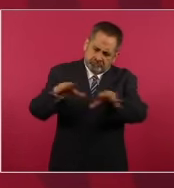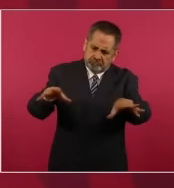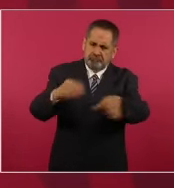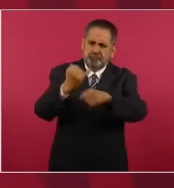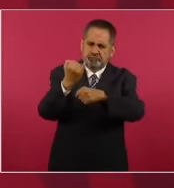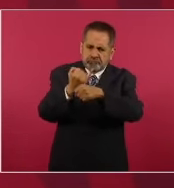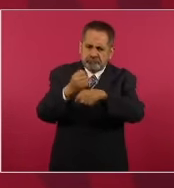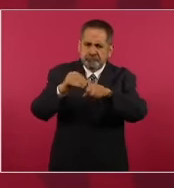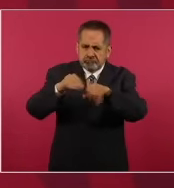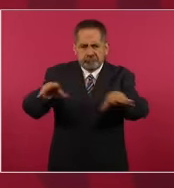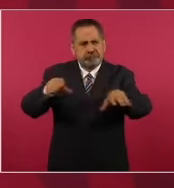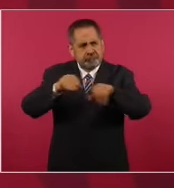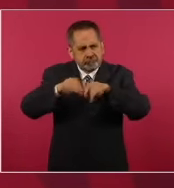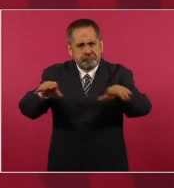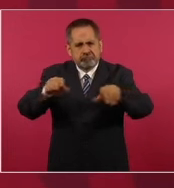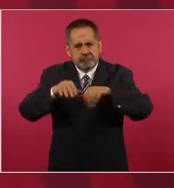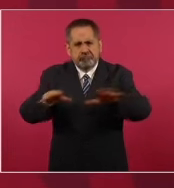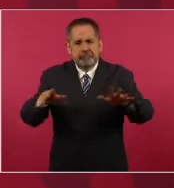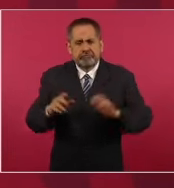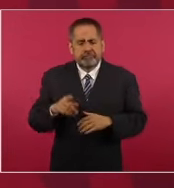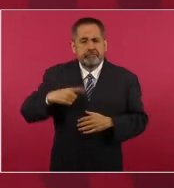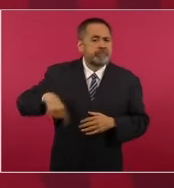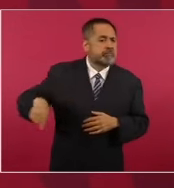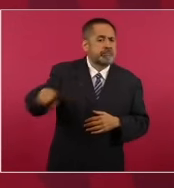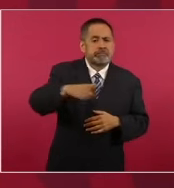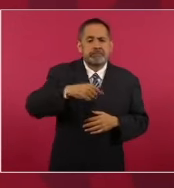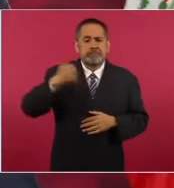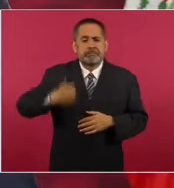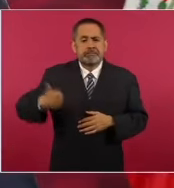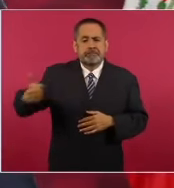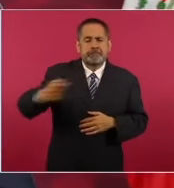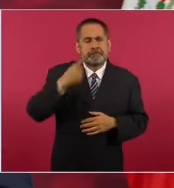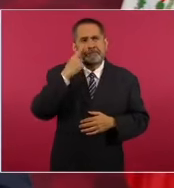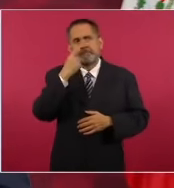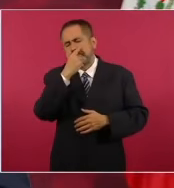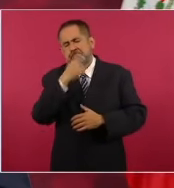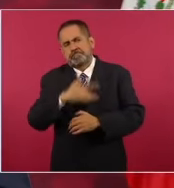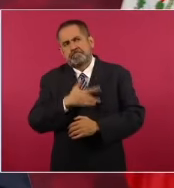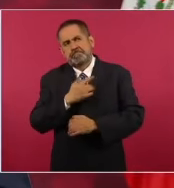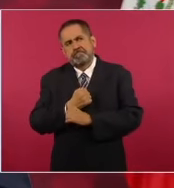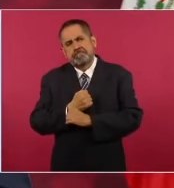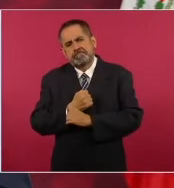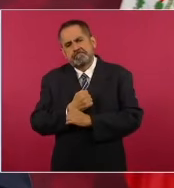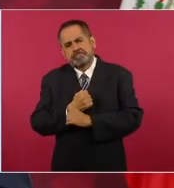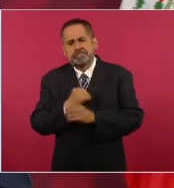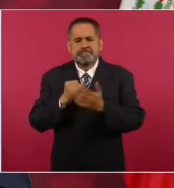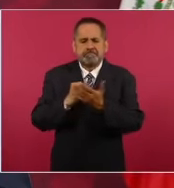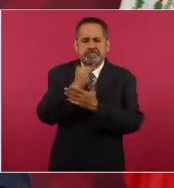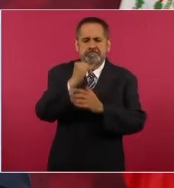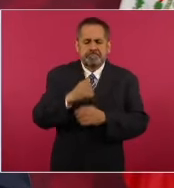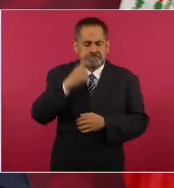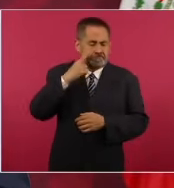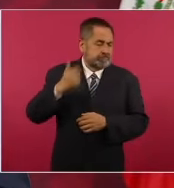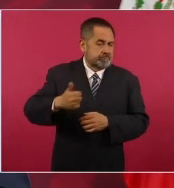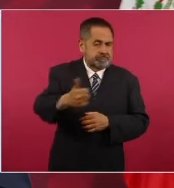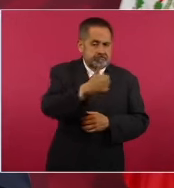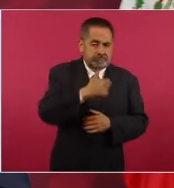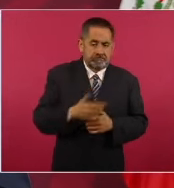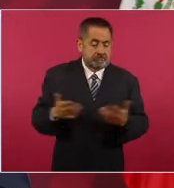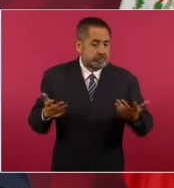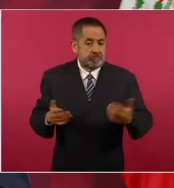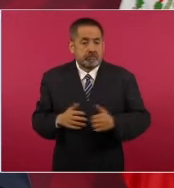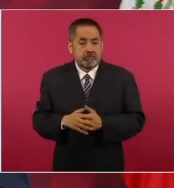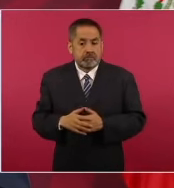para que cada quien decida. Pero no teníamos